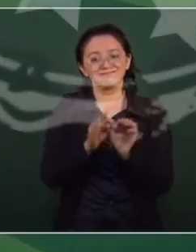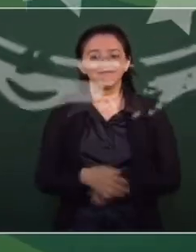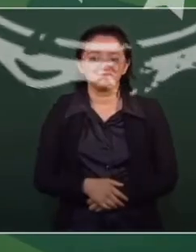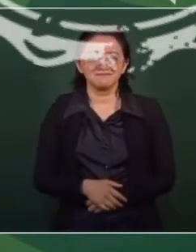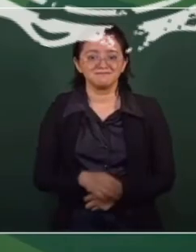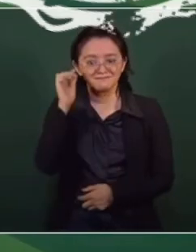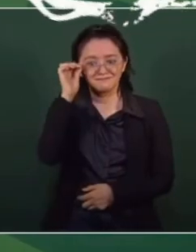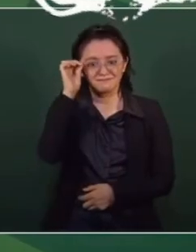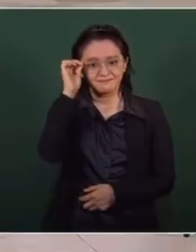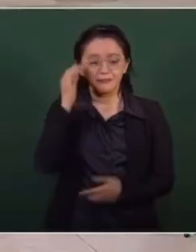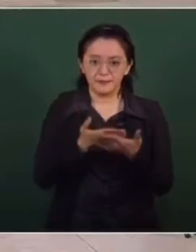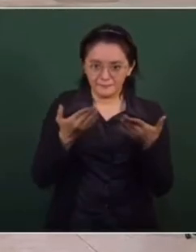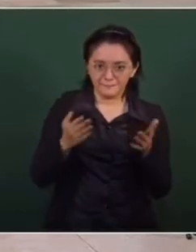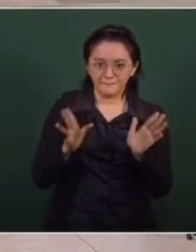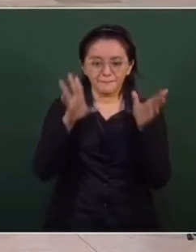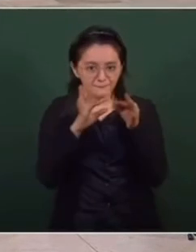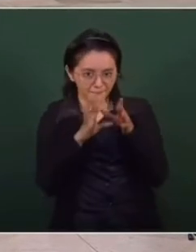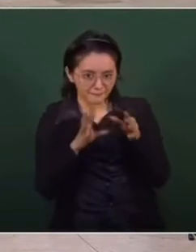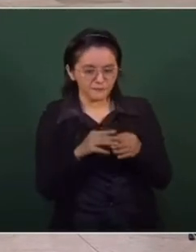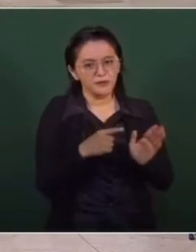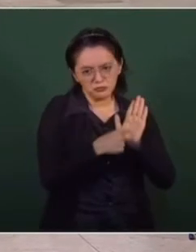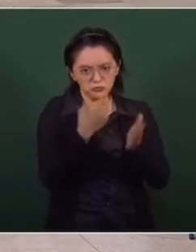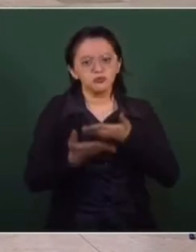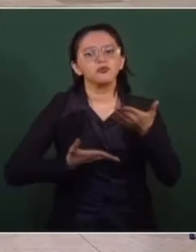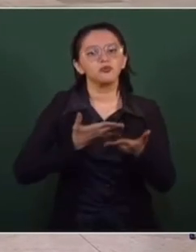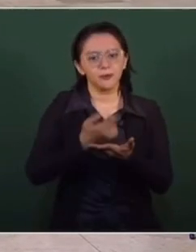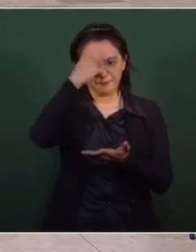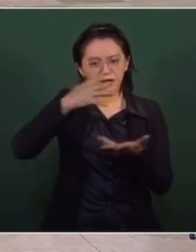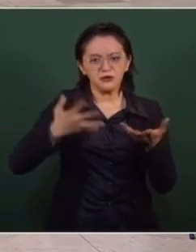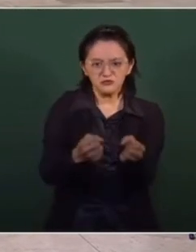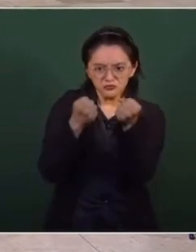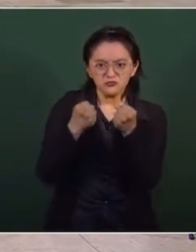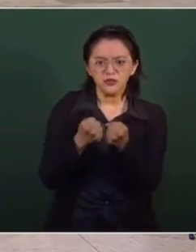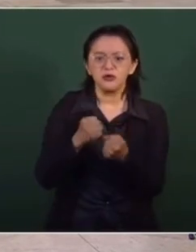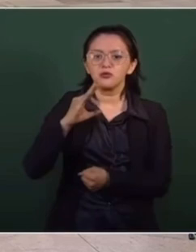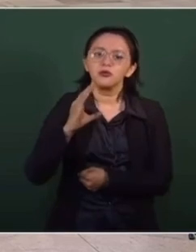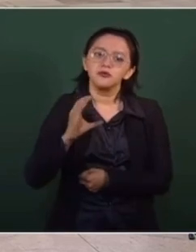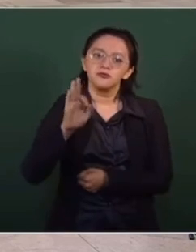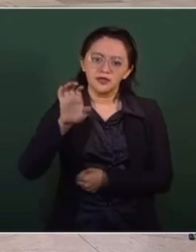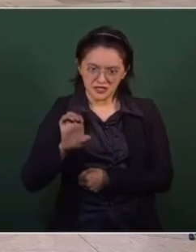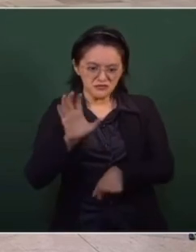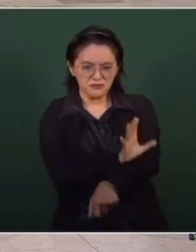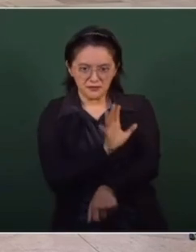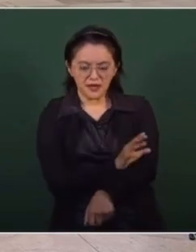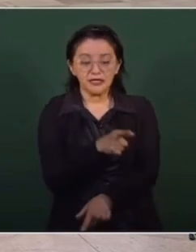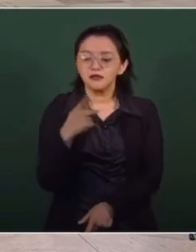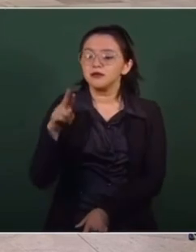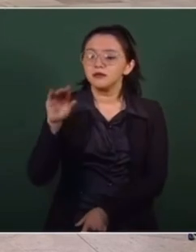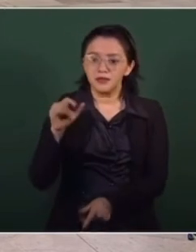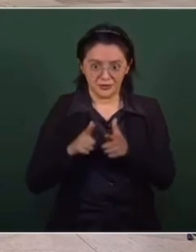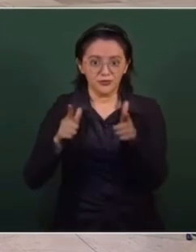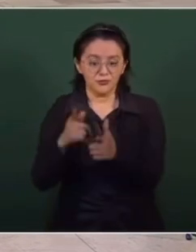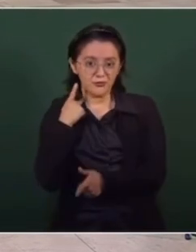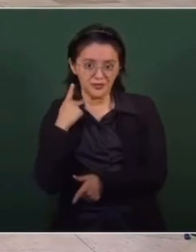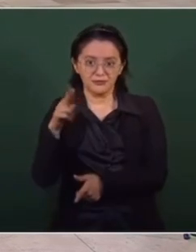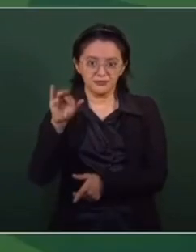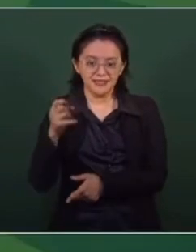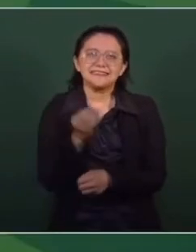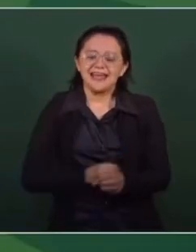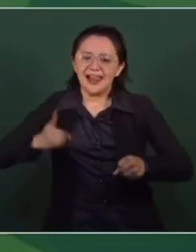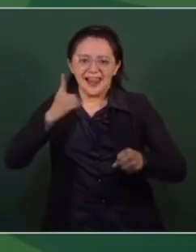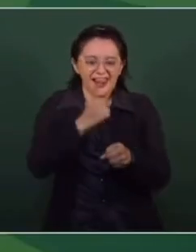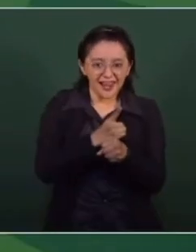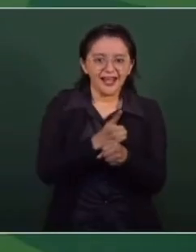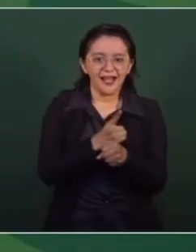De modo que, ahora que presentamos la iniciativa para fortalecer a la Comisión Federal de Electricidad, pues el PRI tiene una oportunidad para definirse.